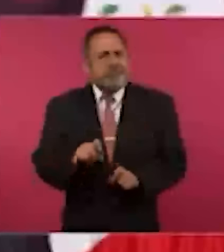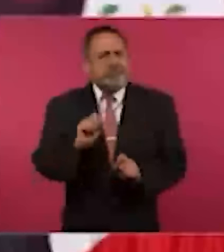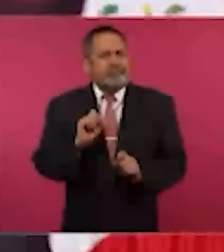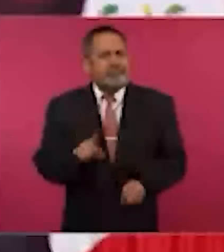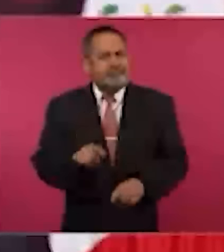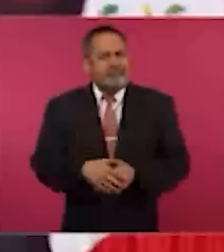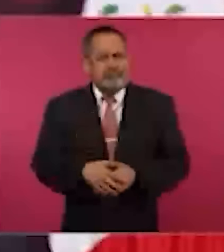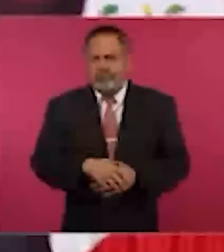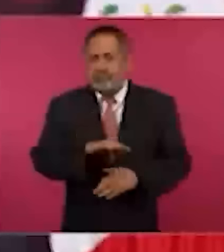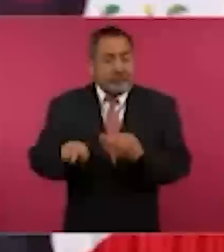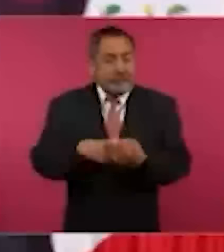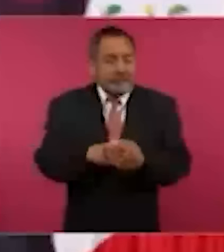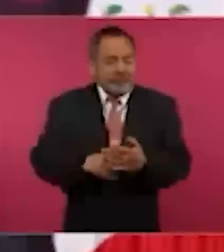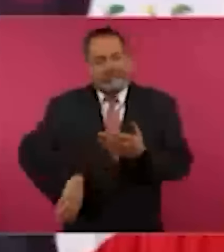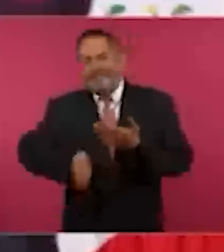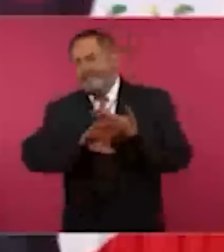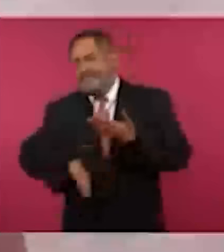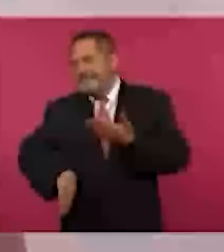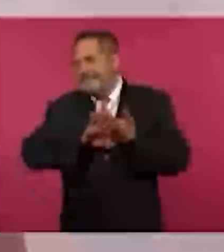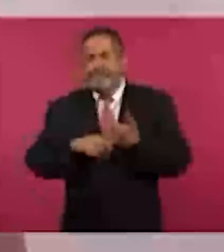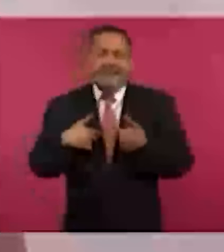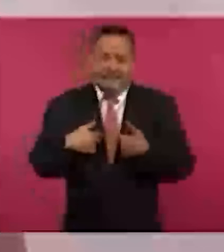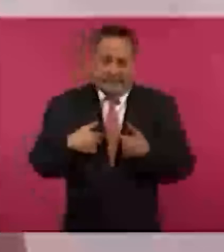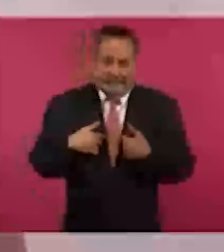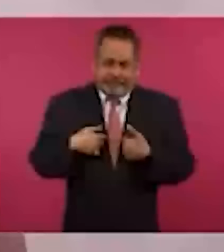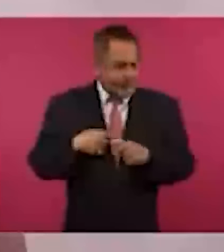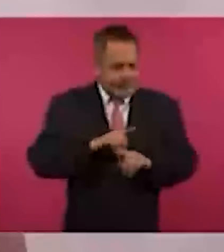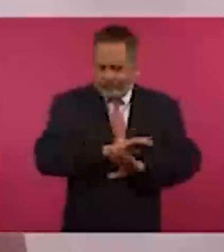Todo en contra de nosotros, todo.